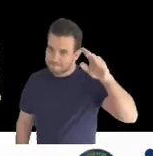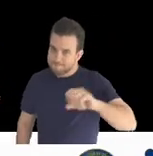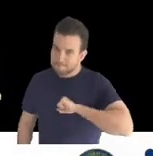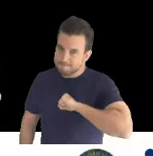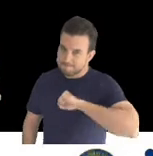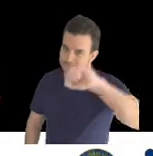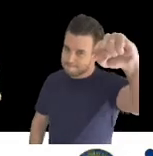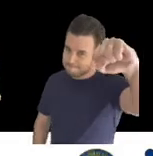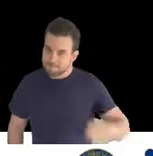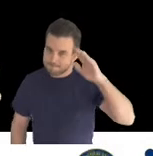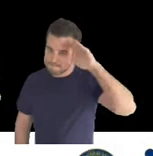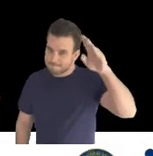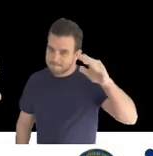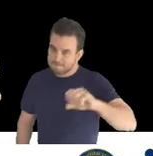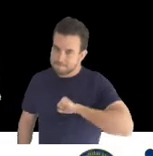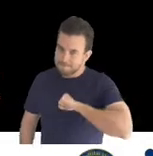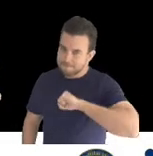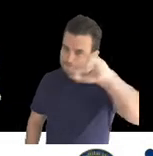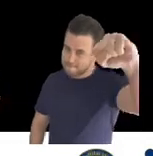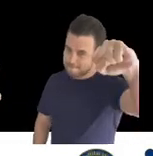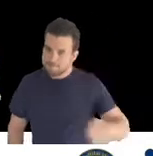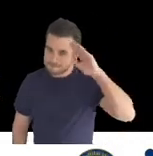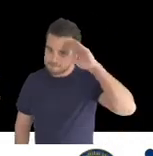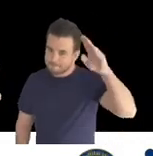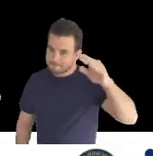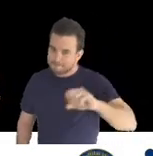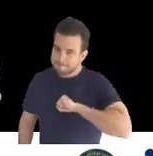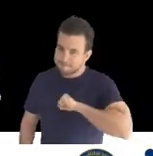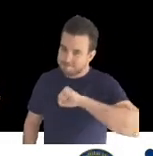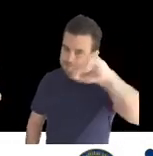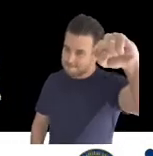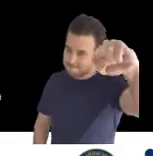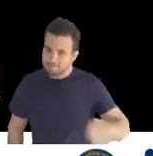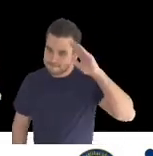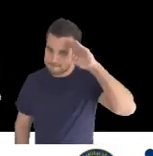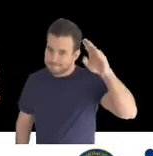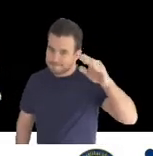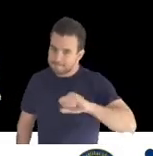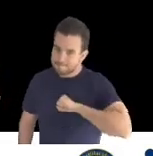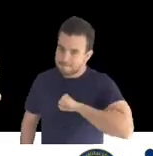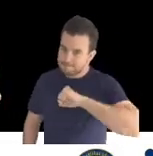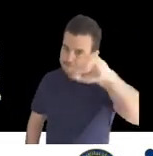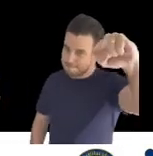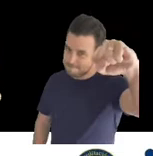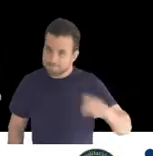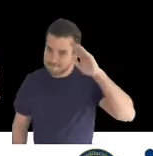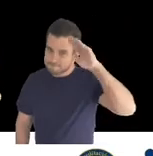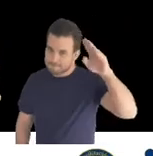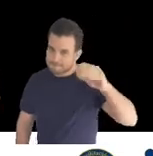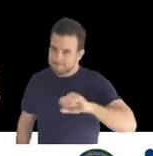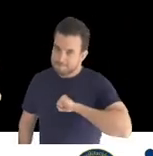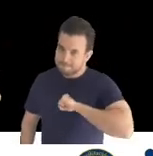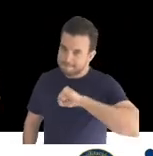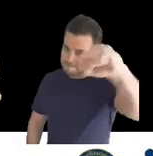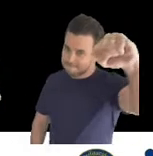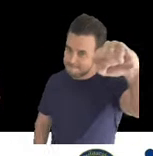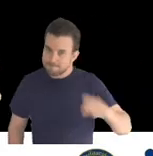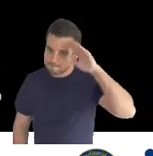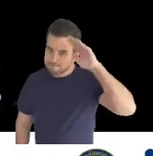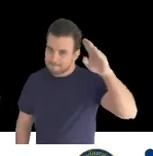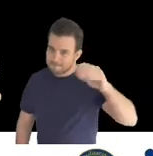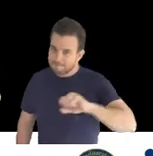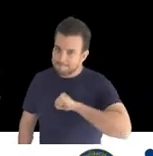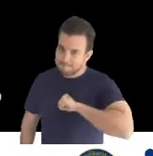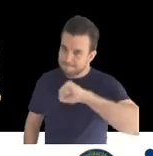Salgo de la universidad, termino materias y me voy a Bogotá. Voy a Bogotá y comienzo trabajar,